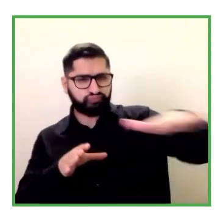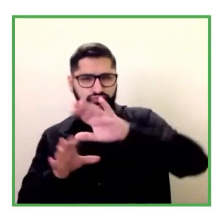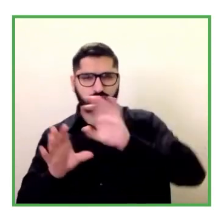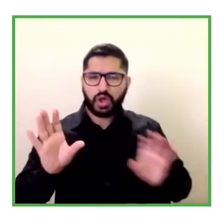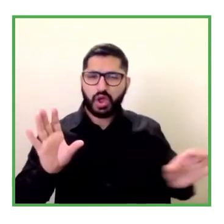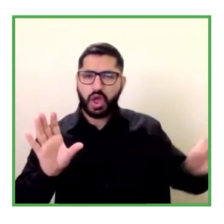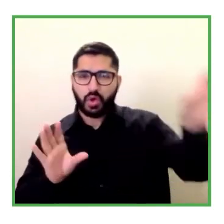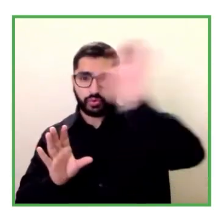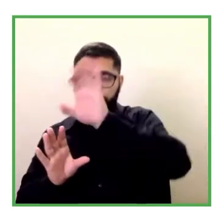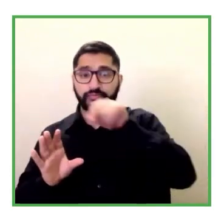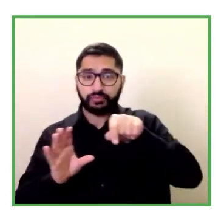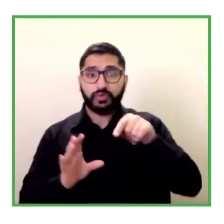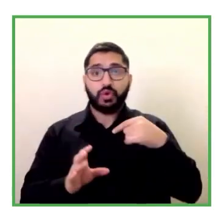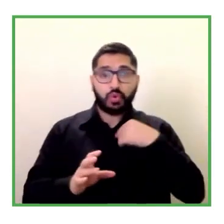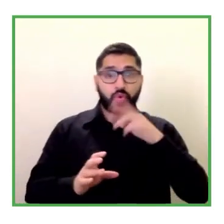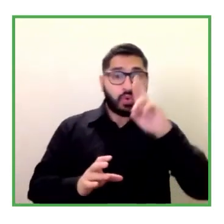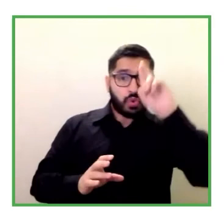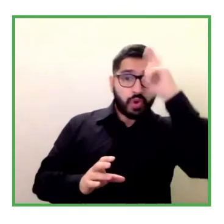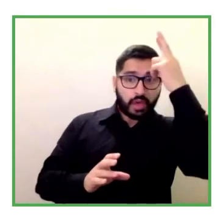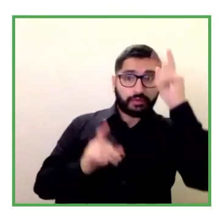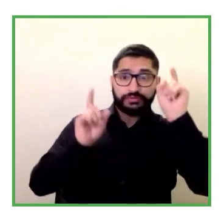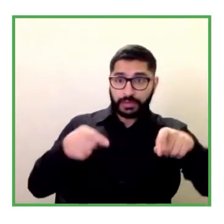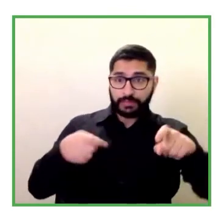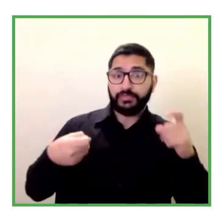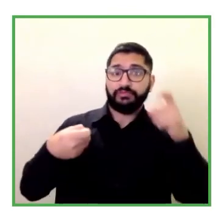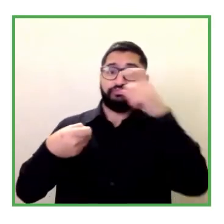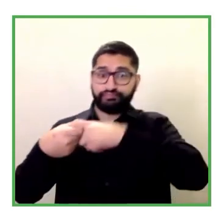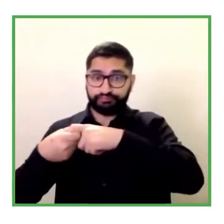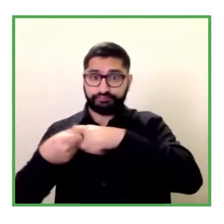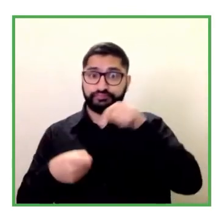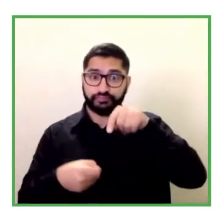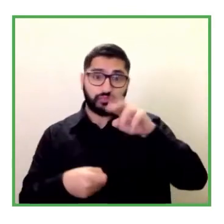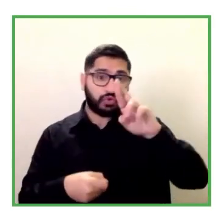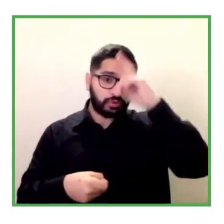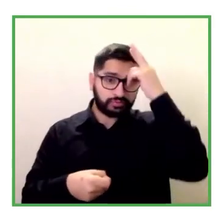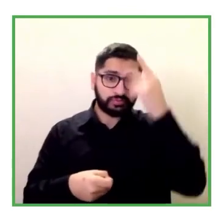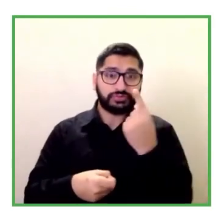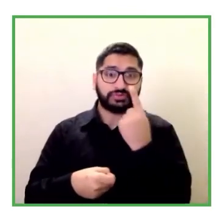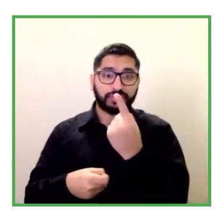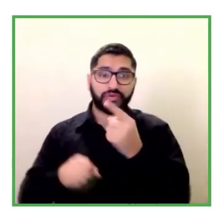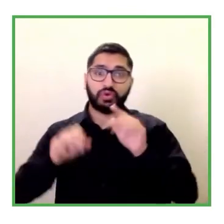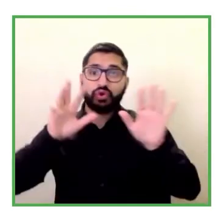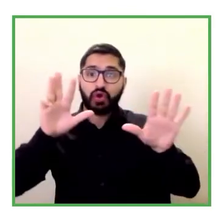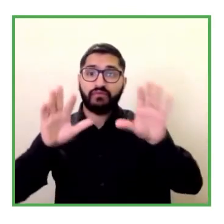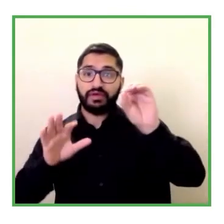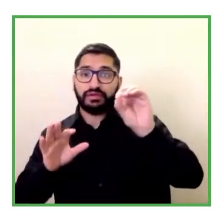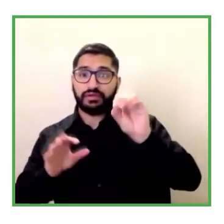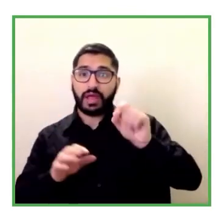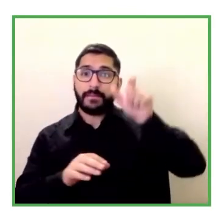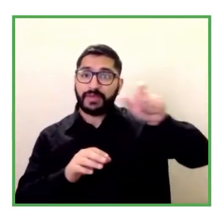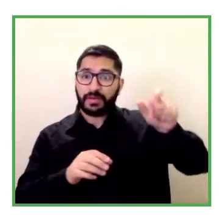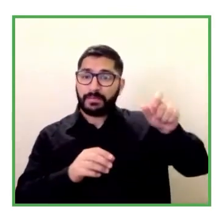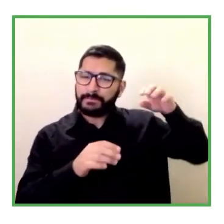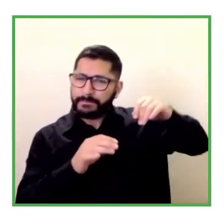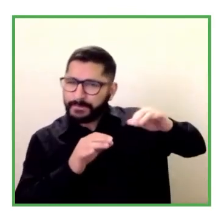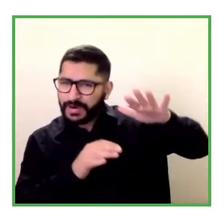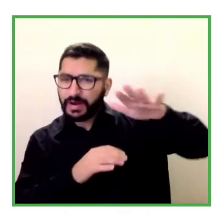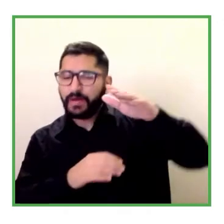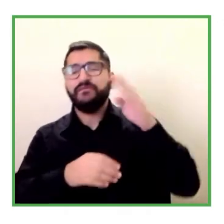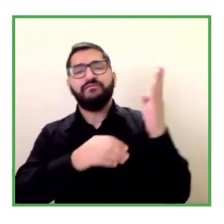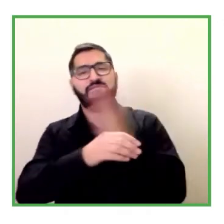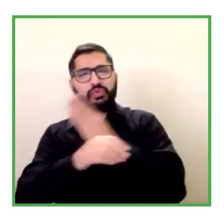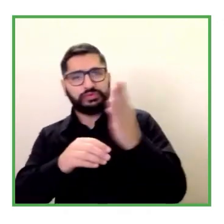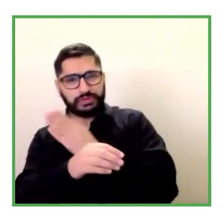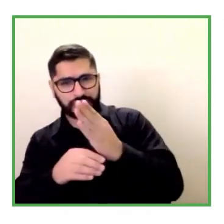.000 pequeñas y medianas empresas que significan el 67% del mercado laboral de Uruguay un dato muy significativo